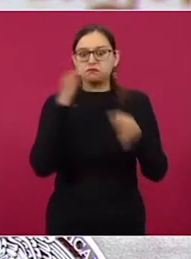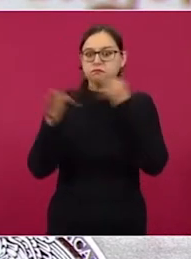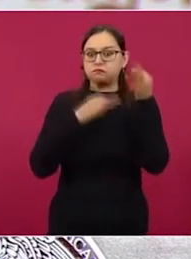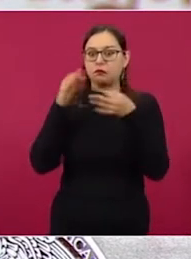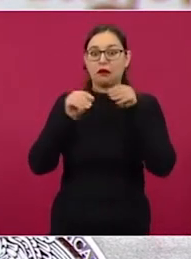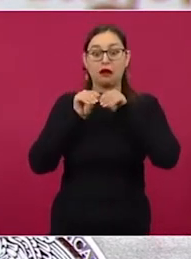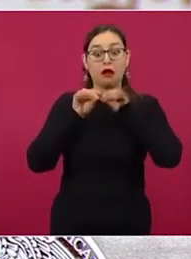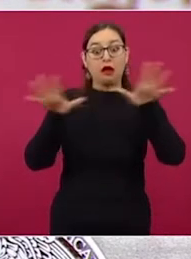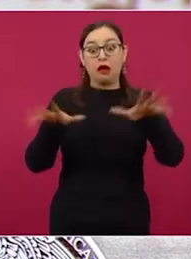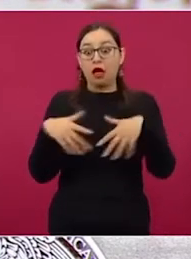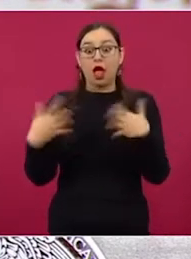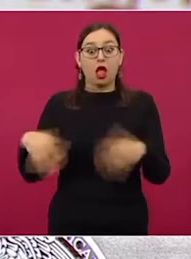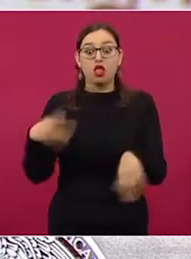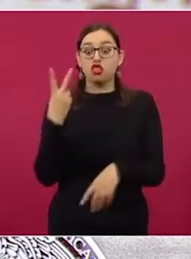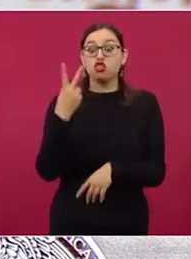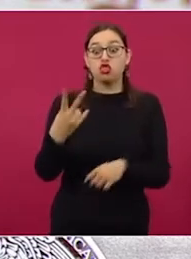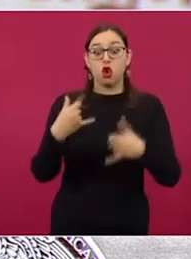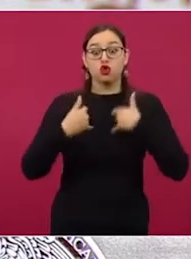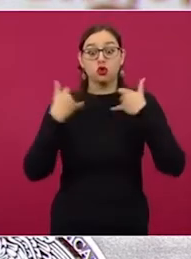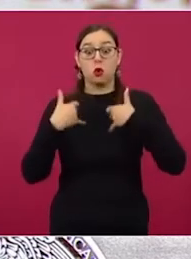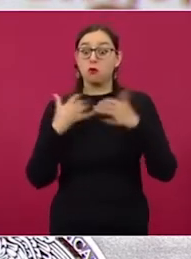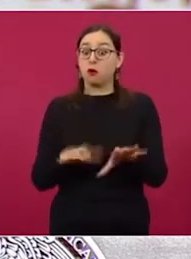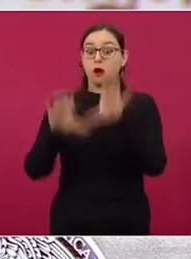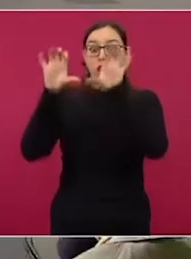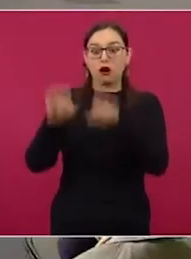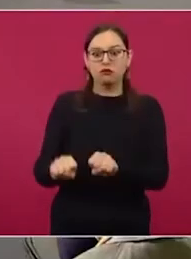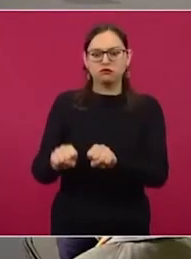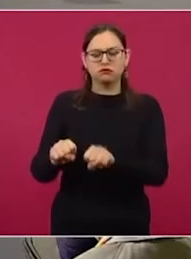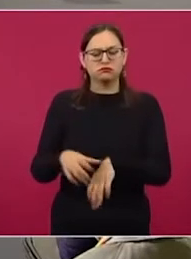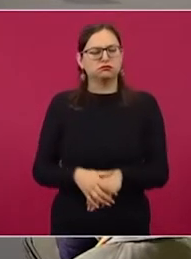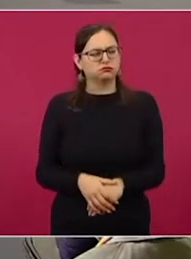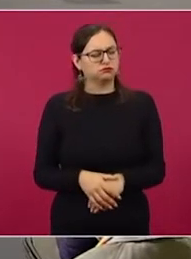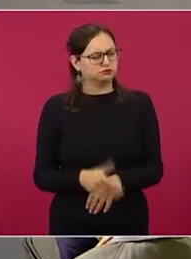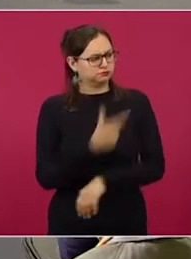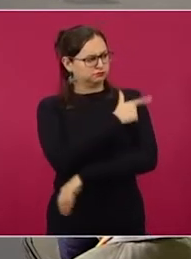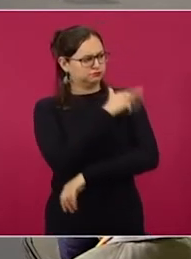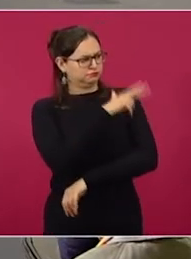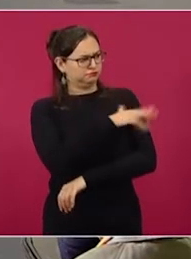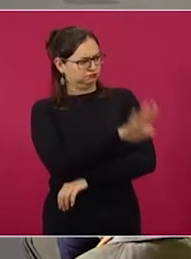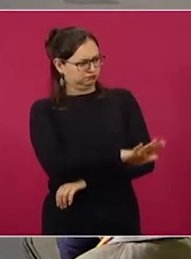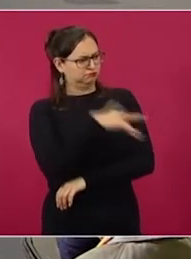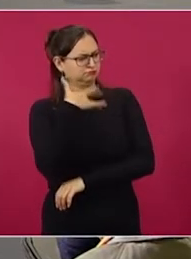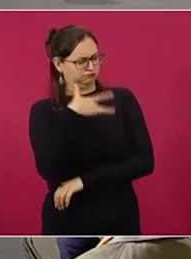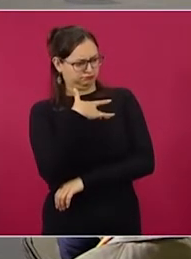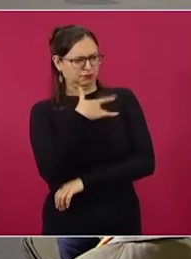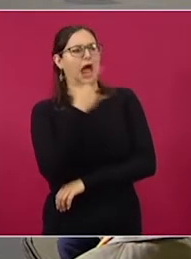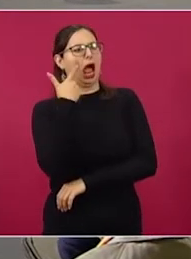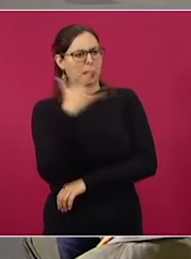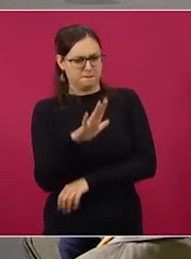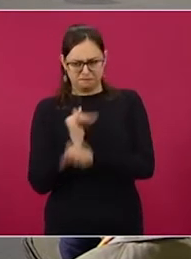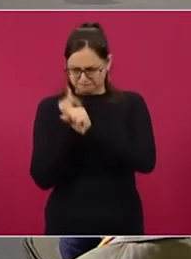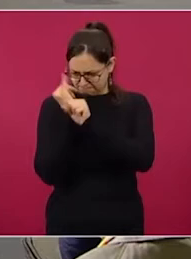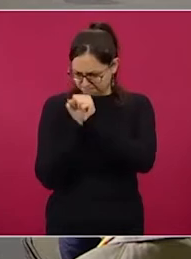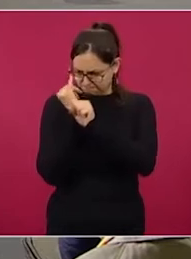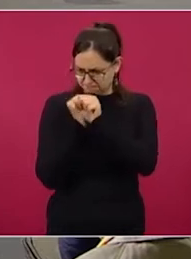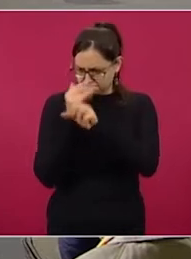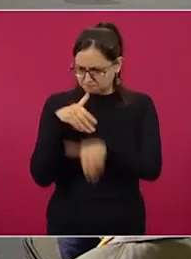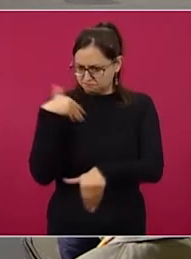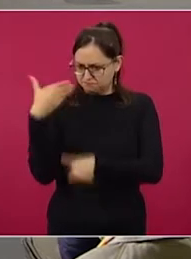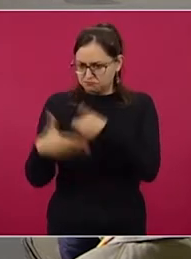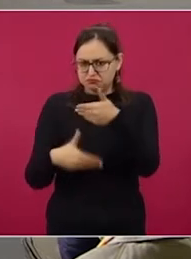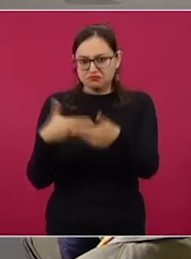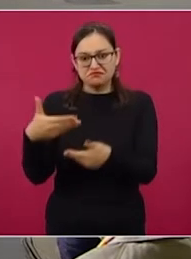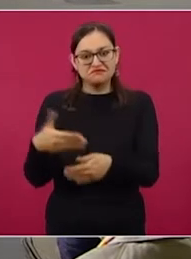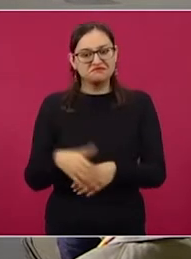desaparición de dos jóvenes, la Guardia Nacional anunció una investigación. Días más tarde, Asuntos Internos de la Guardia